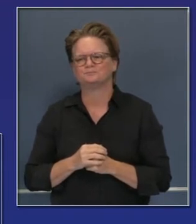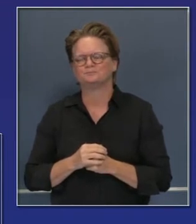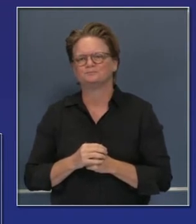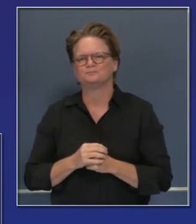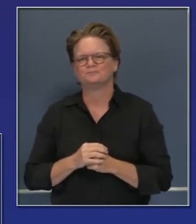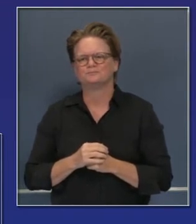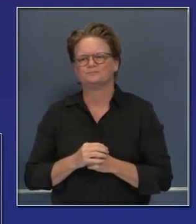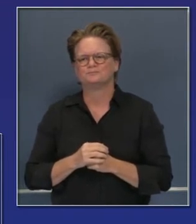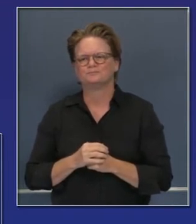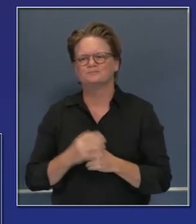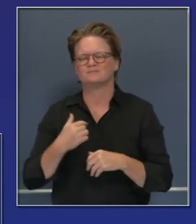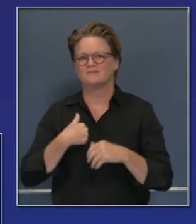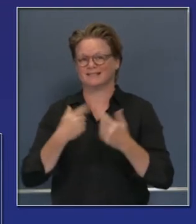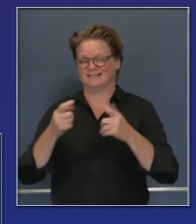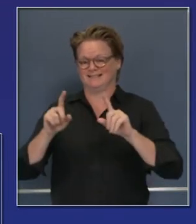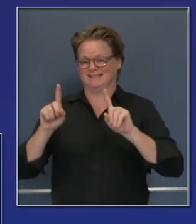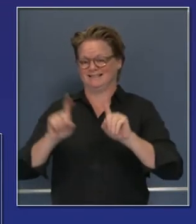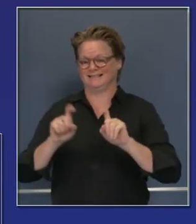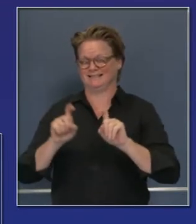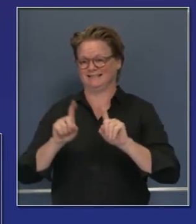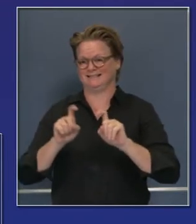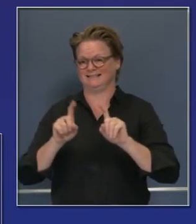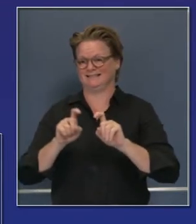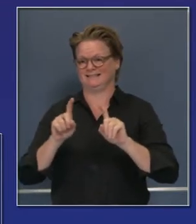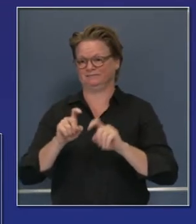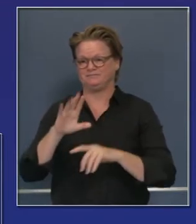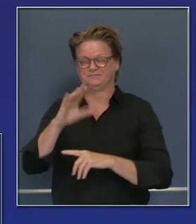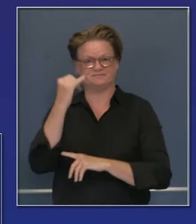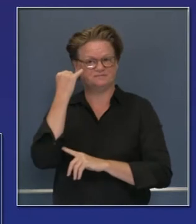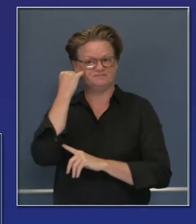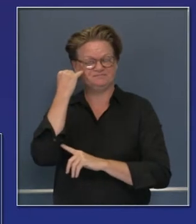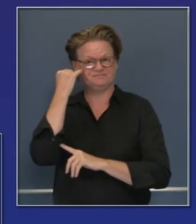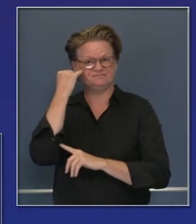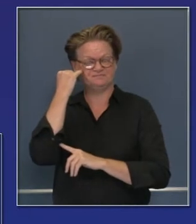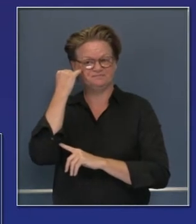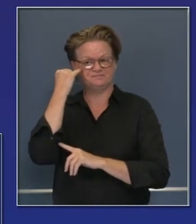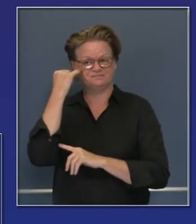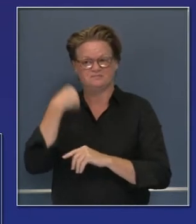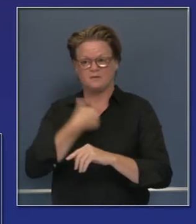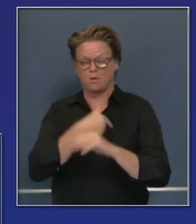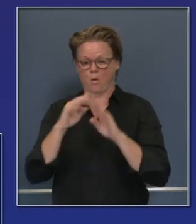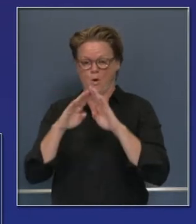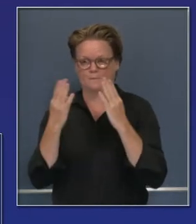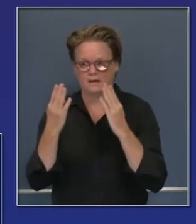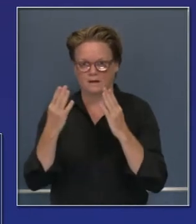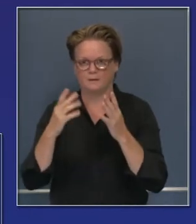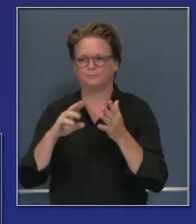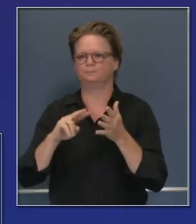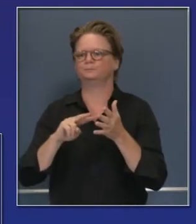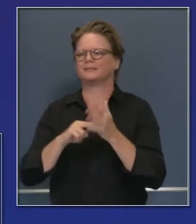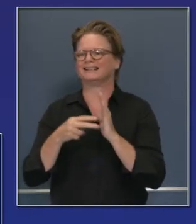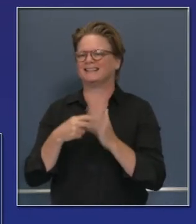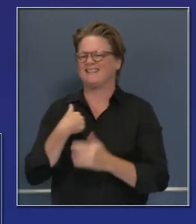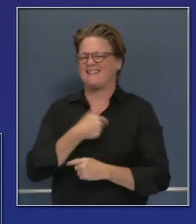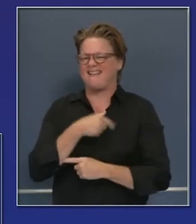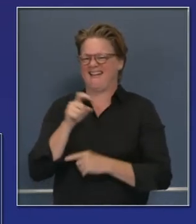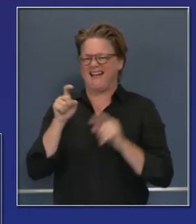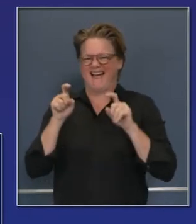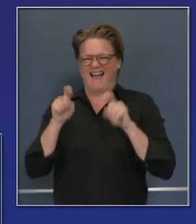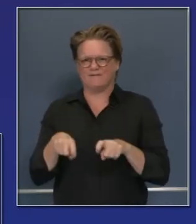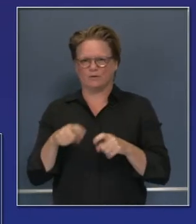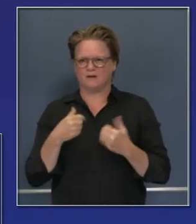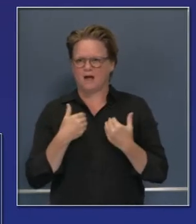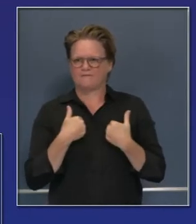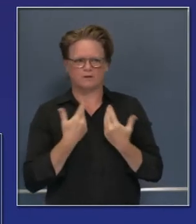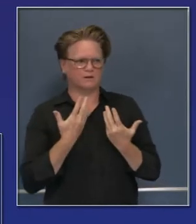Y en cuanto a hospitalizaciones y todo eso, pero las pruebas diagnósticas son lo más importante. Tenemos que tener la capacidad,